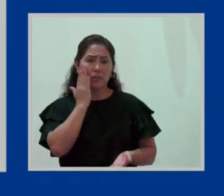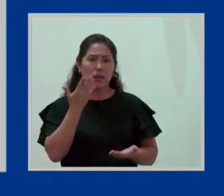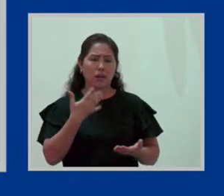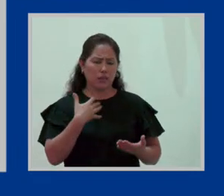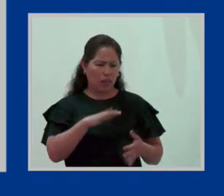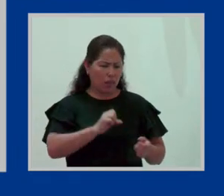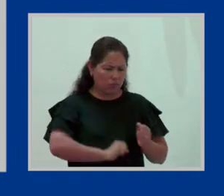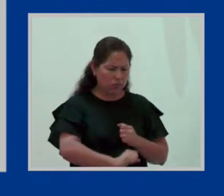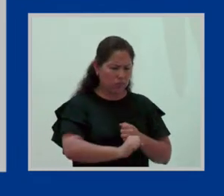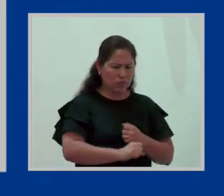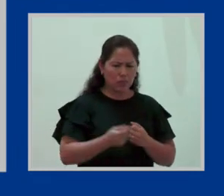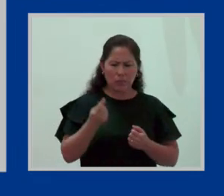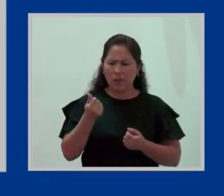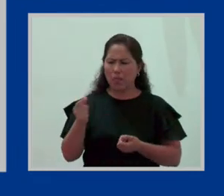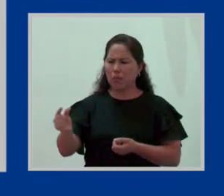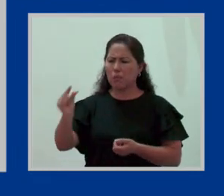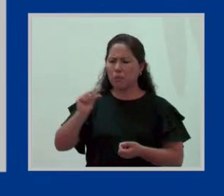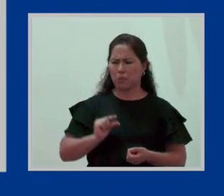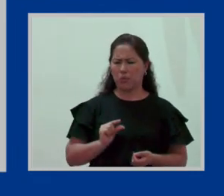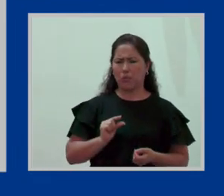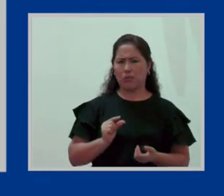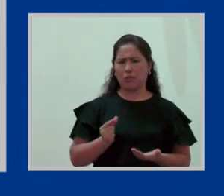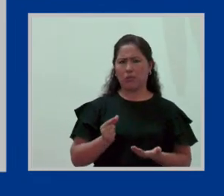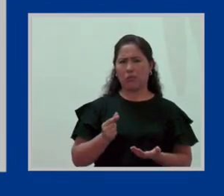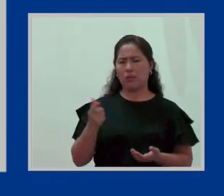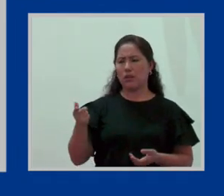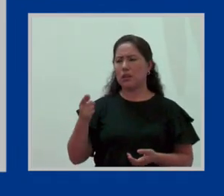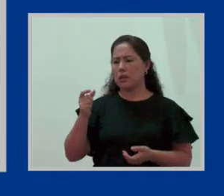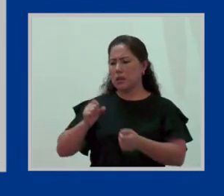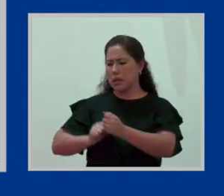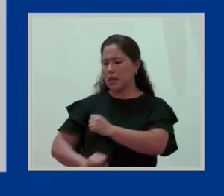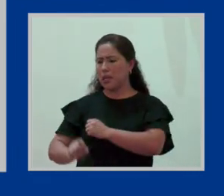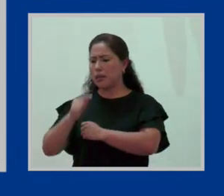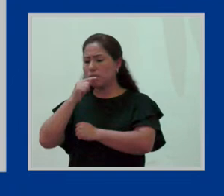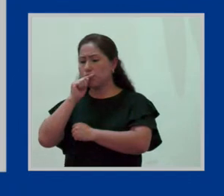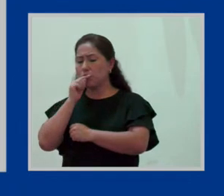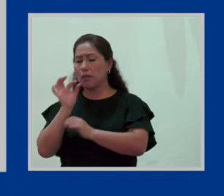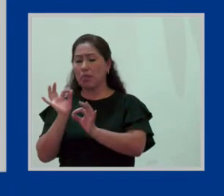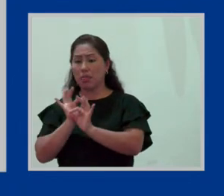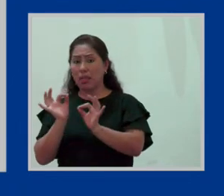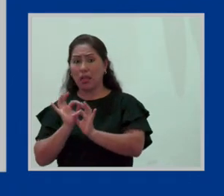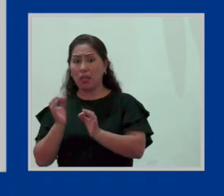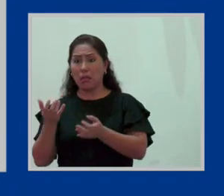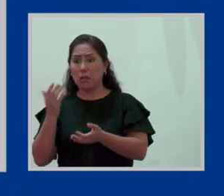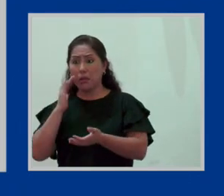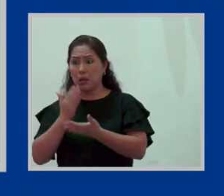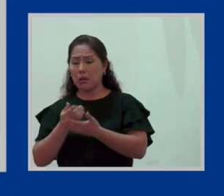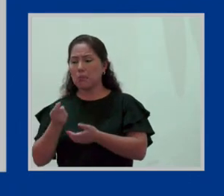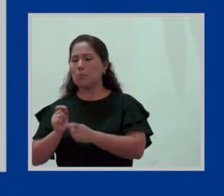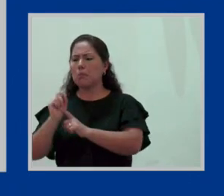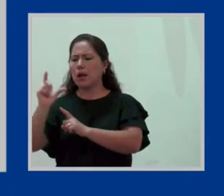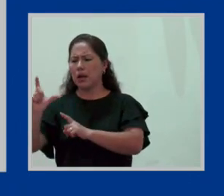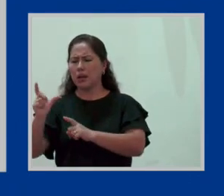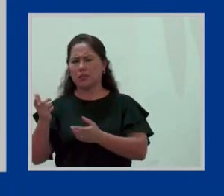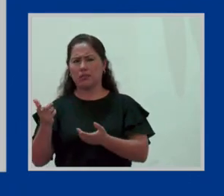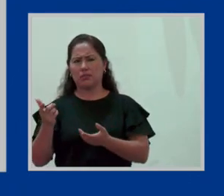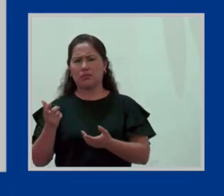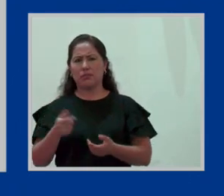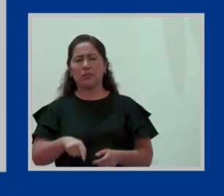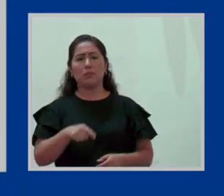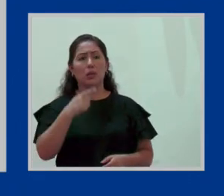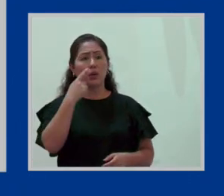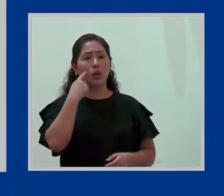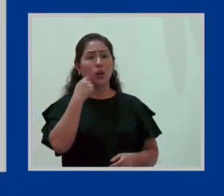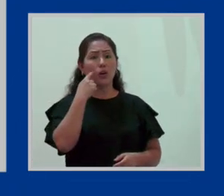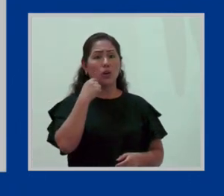recibes un salario menor que no teniendo hijos. En cambio, un hombre que tiene hijos recibe un